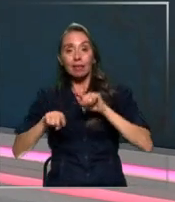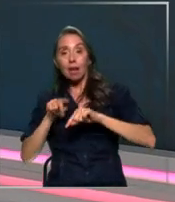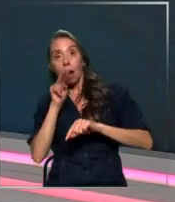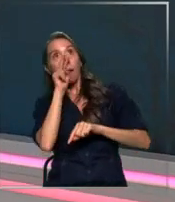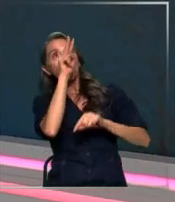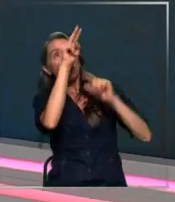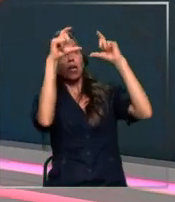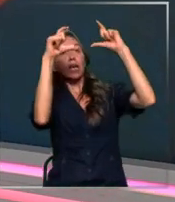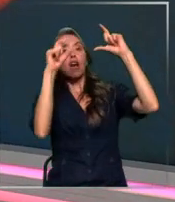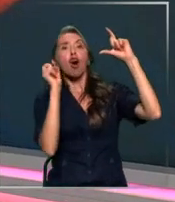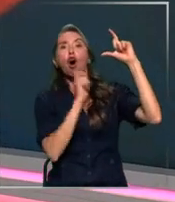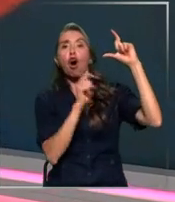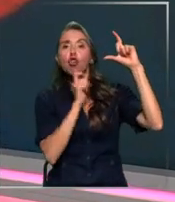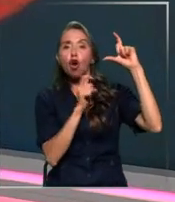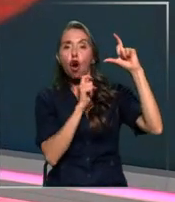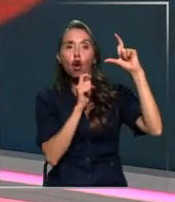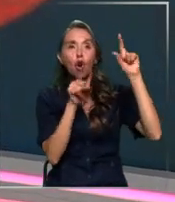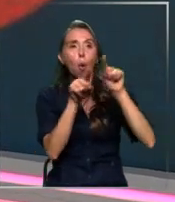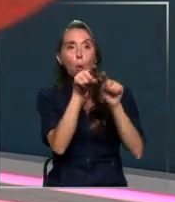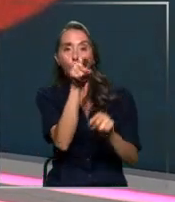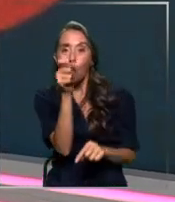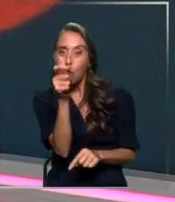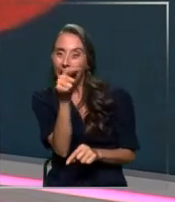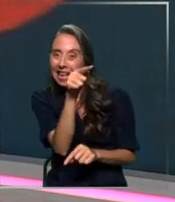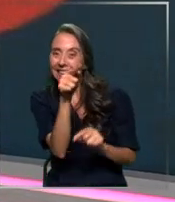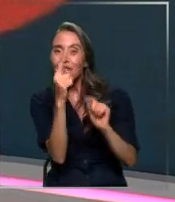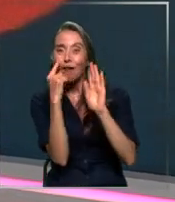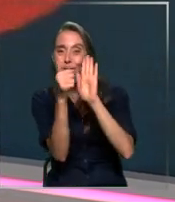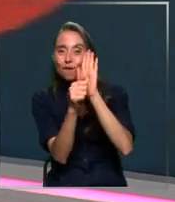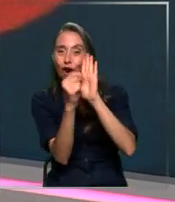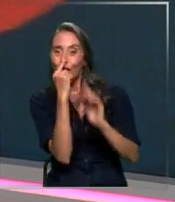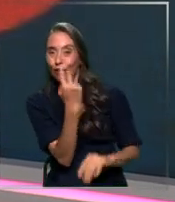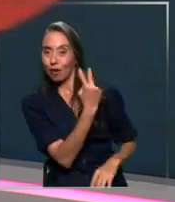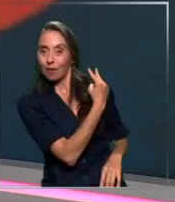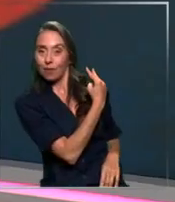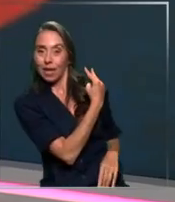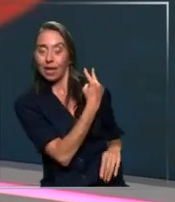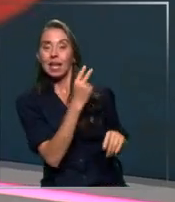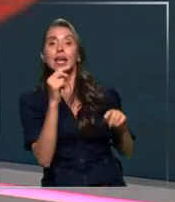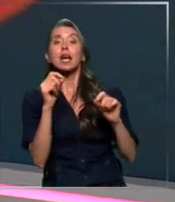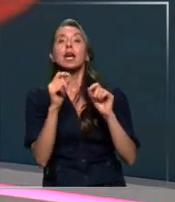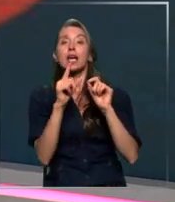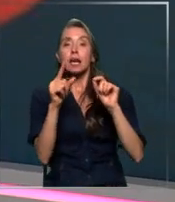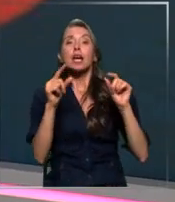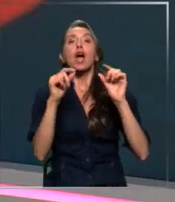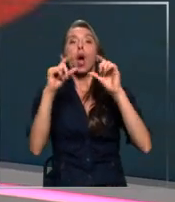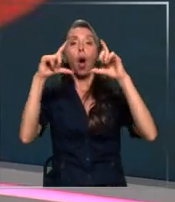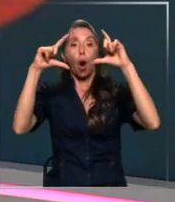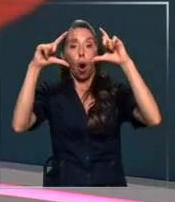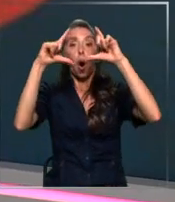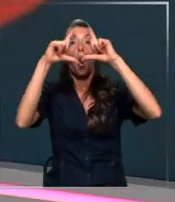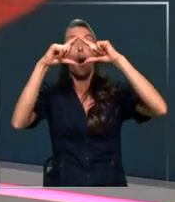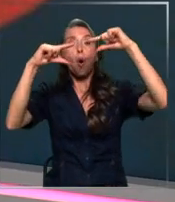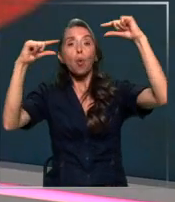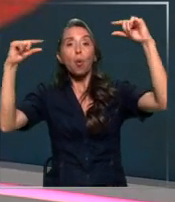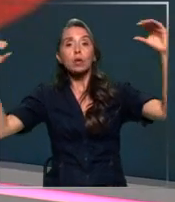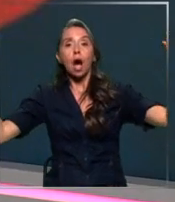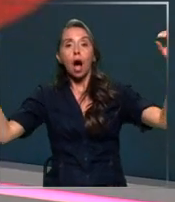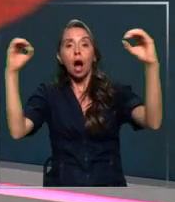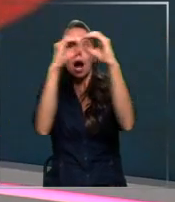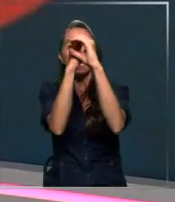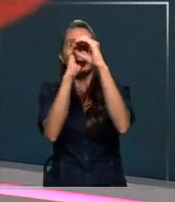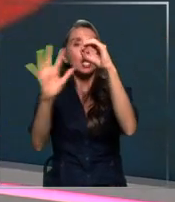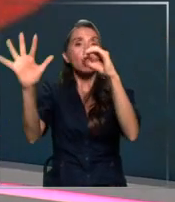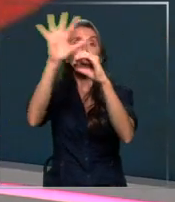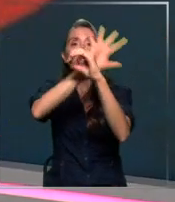rojizo, algo así como lo de la fotografía. Es un eclipse lunar total y se va a poder ver a simple